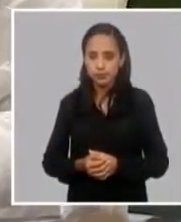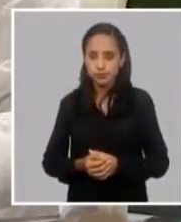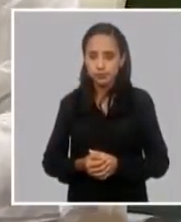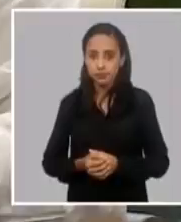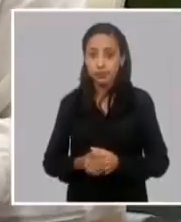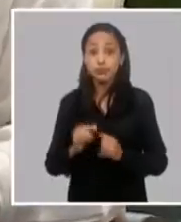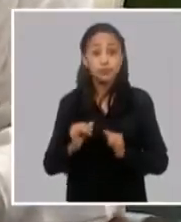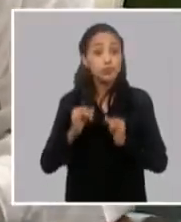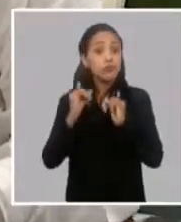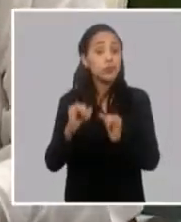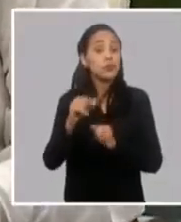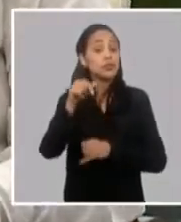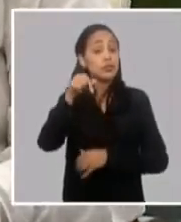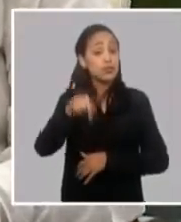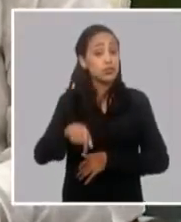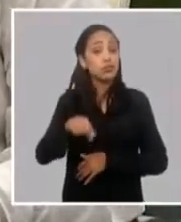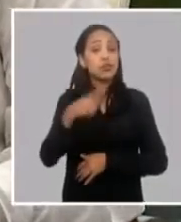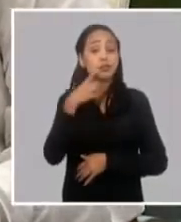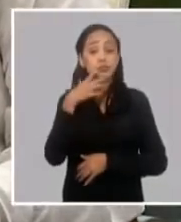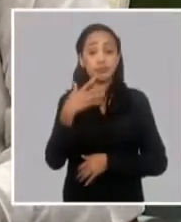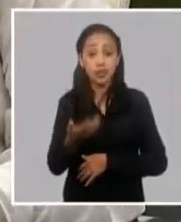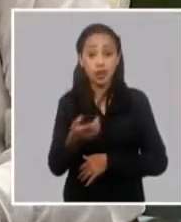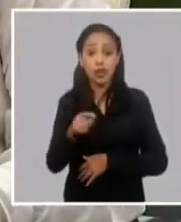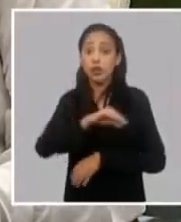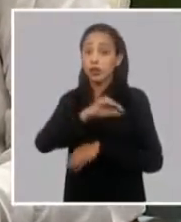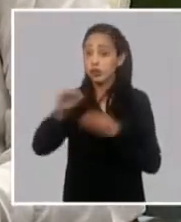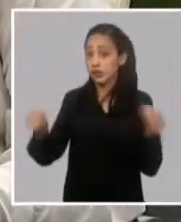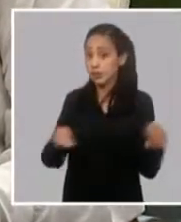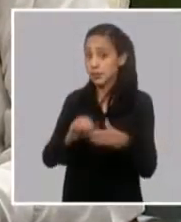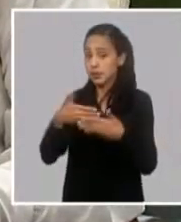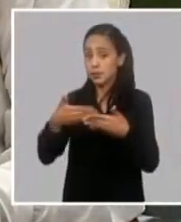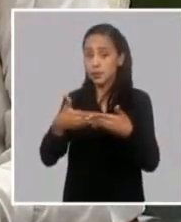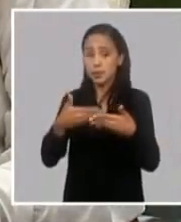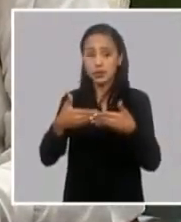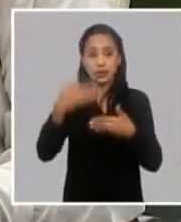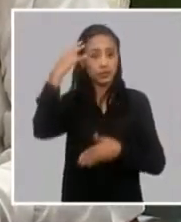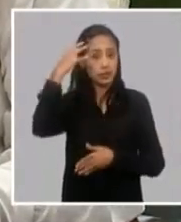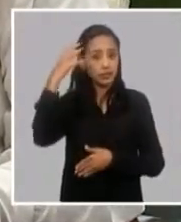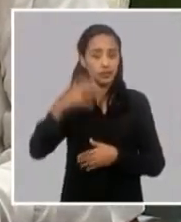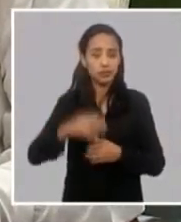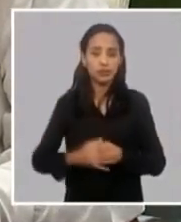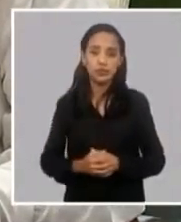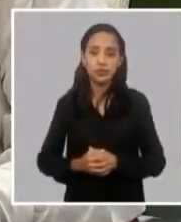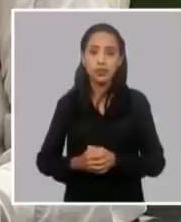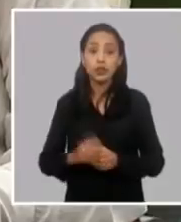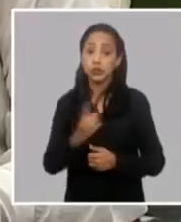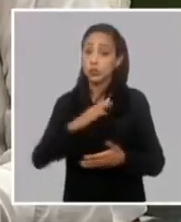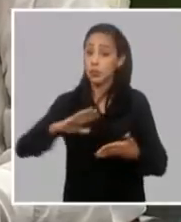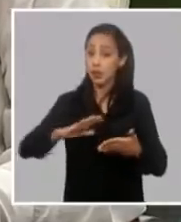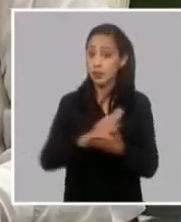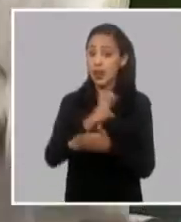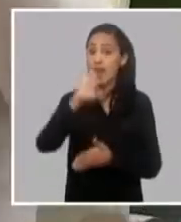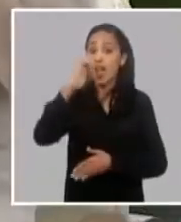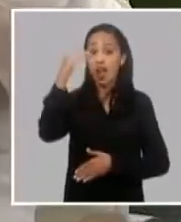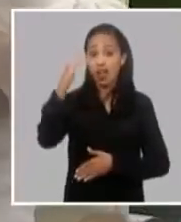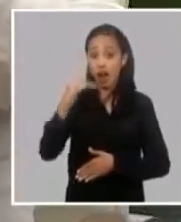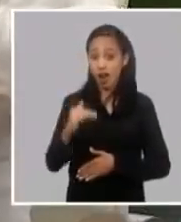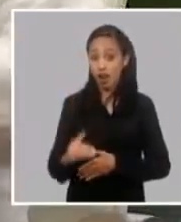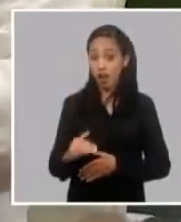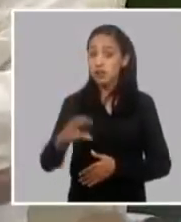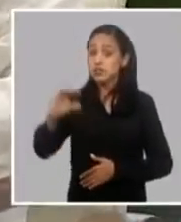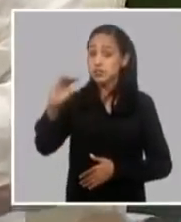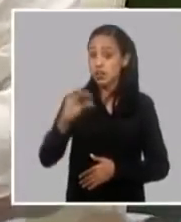una transformación de gran calado a la empresa estatal que gradualmente iremos aplicando con la eliminación de la escala salarial hay que